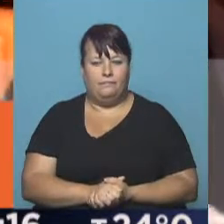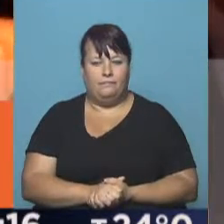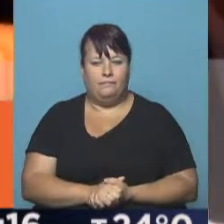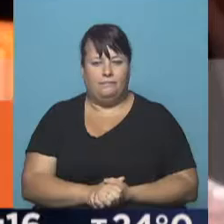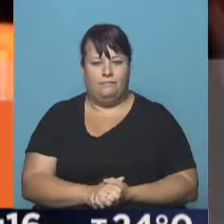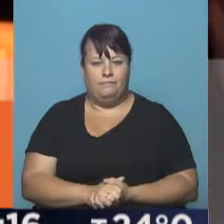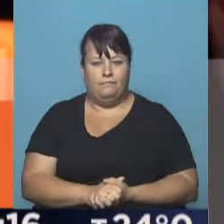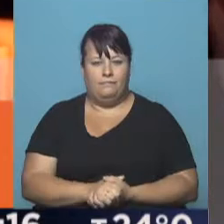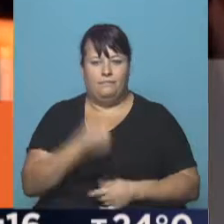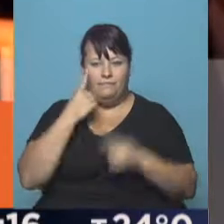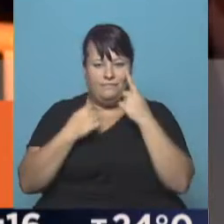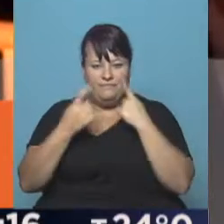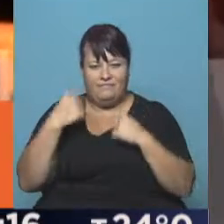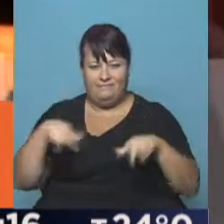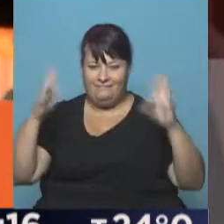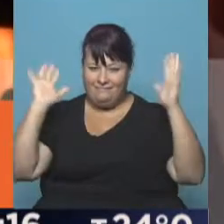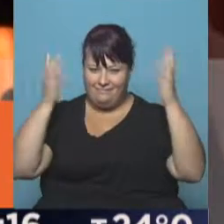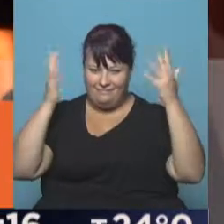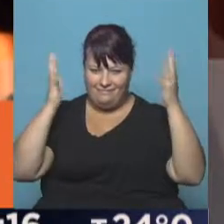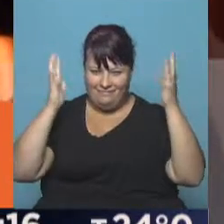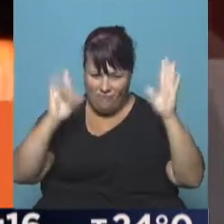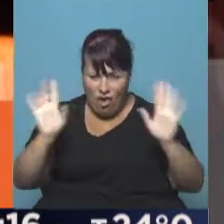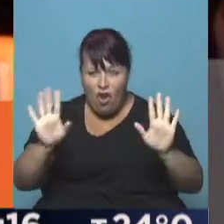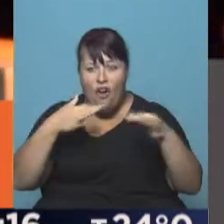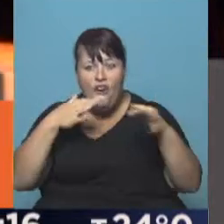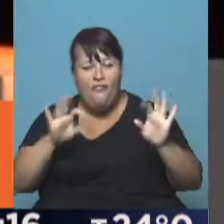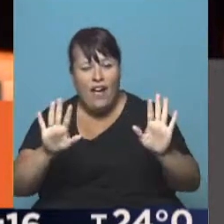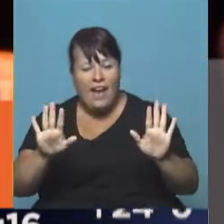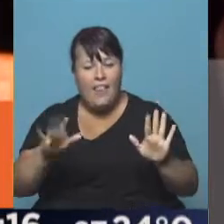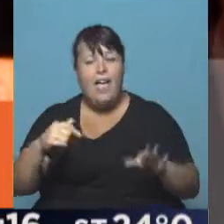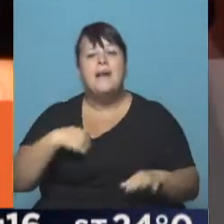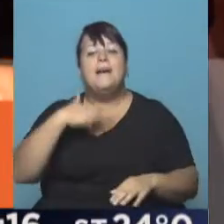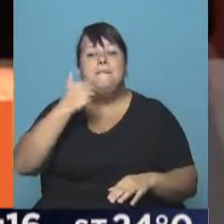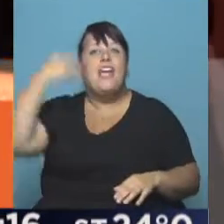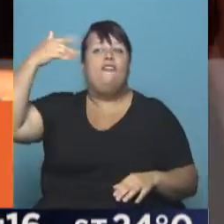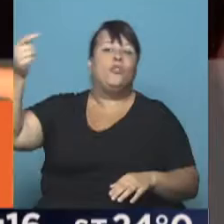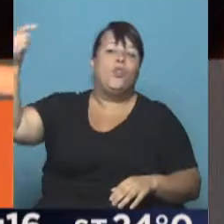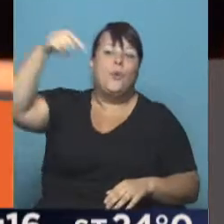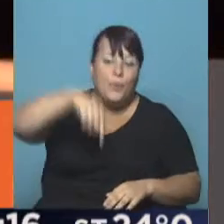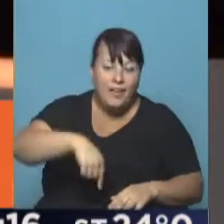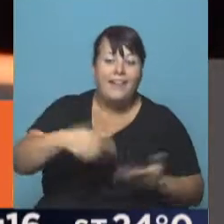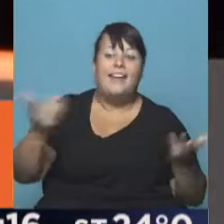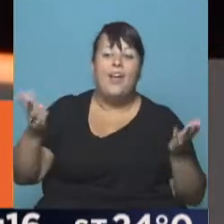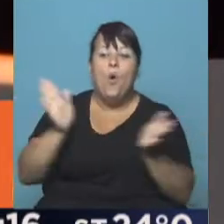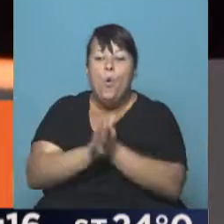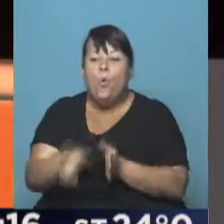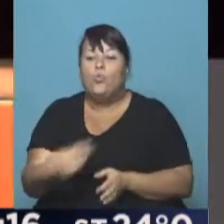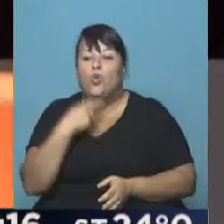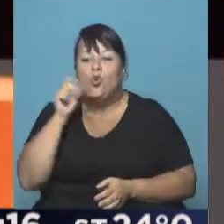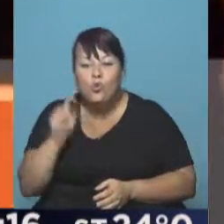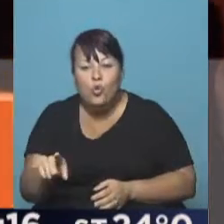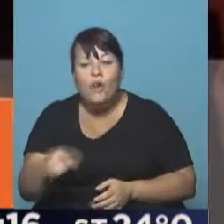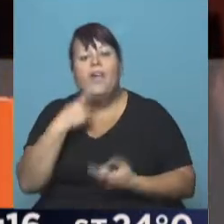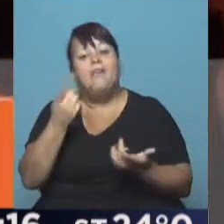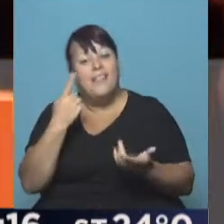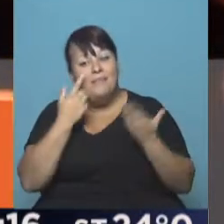y en un momento dije, no, no, de verdad dije, cuando mi hija vino acá, ¿no?, con sus hijos, y va